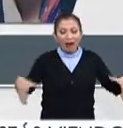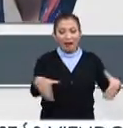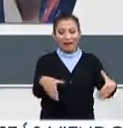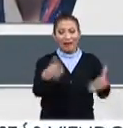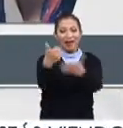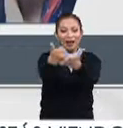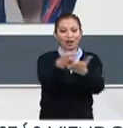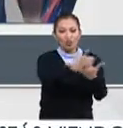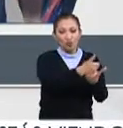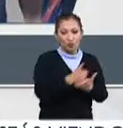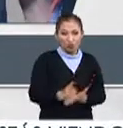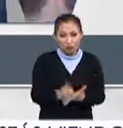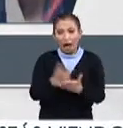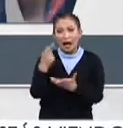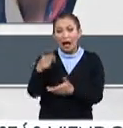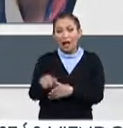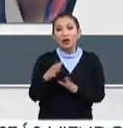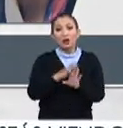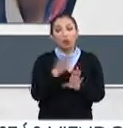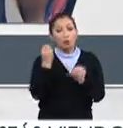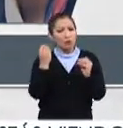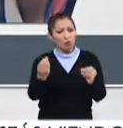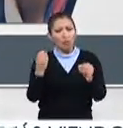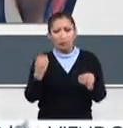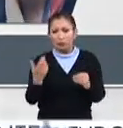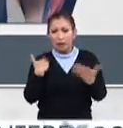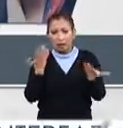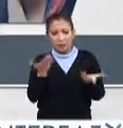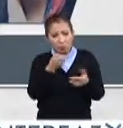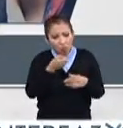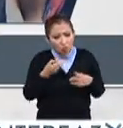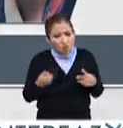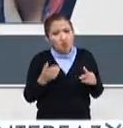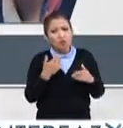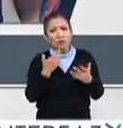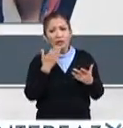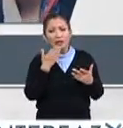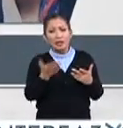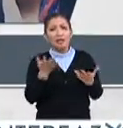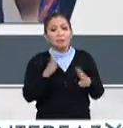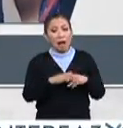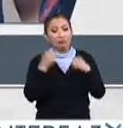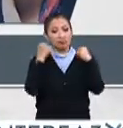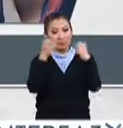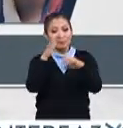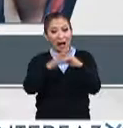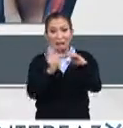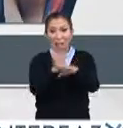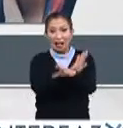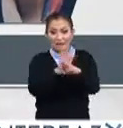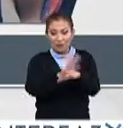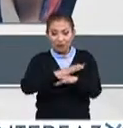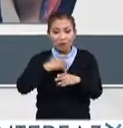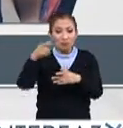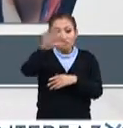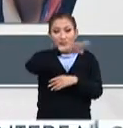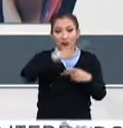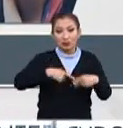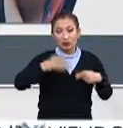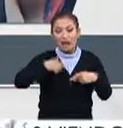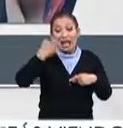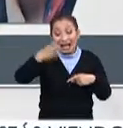lógicamente, va a potenciar muchísimos sus habilidades y, desde luego, va a potenciar los beneficios que están dando a la sociedad.